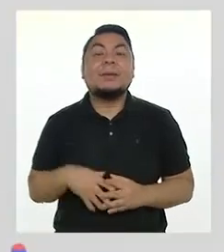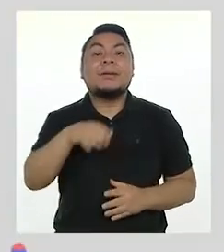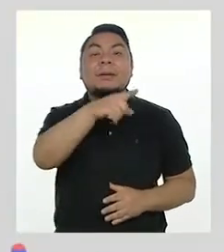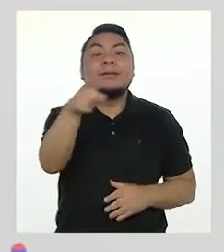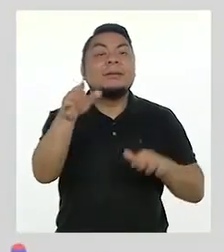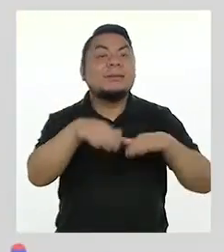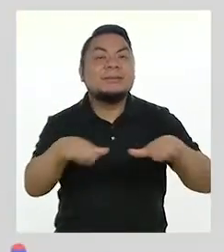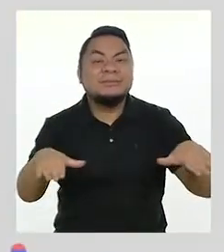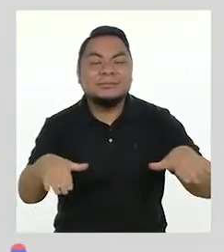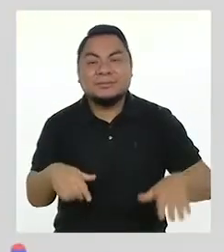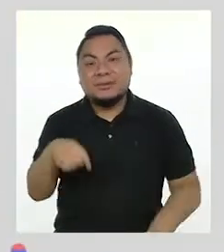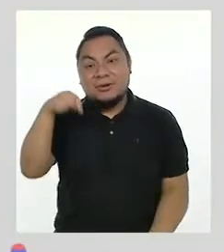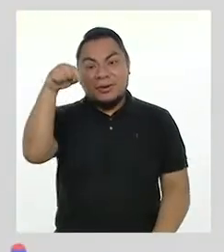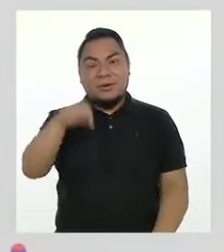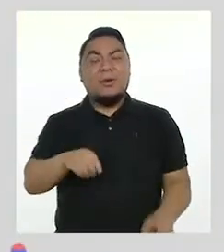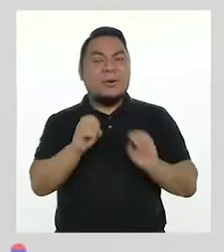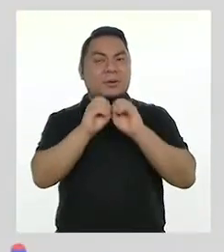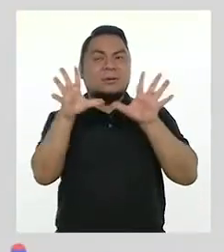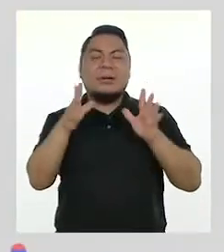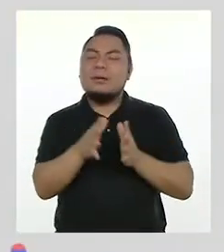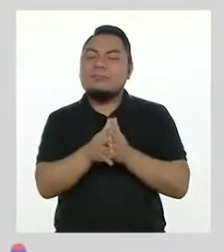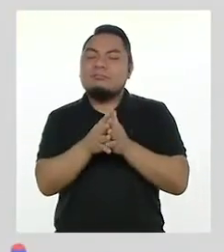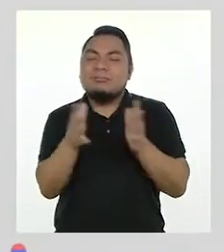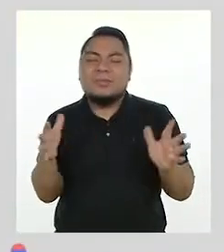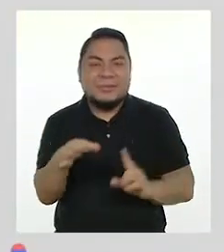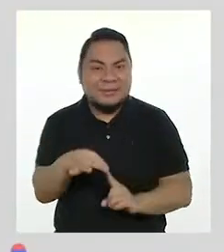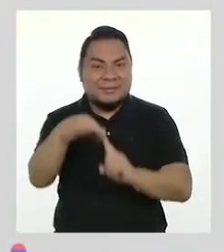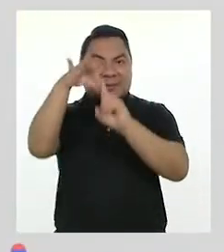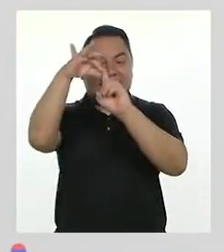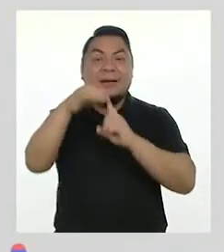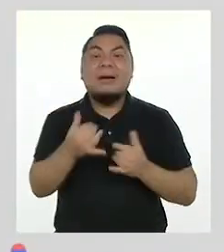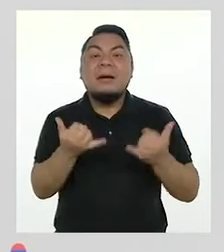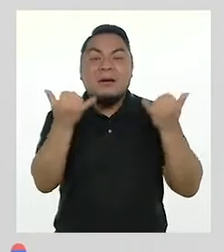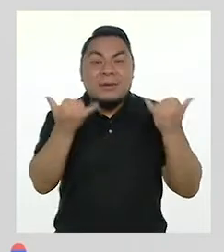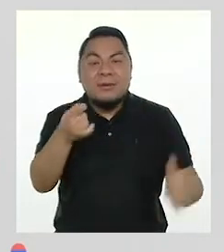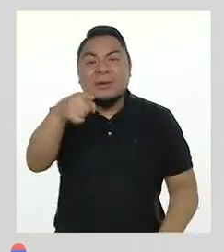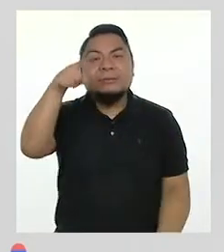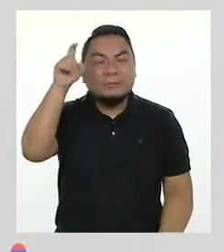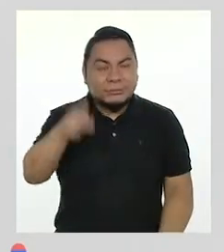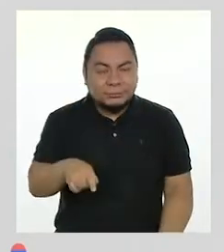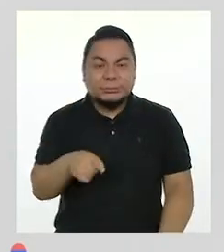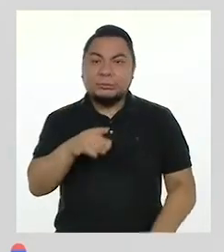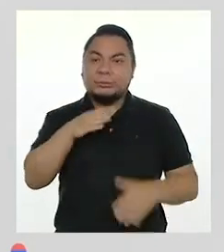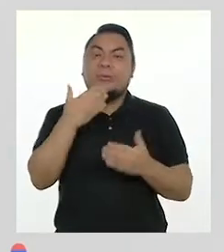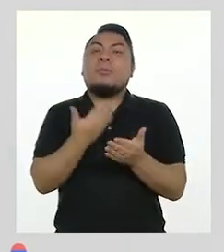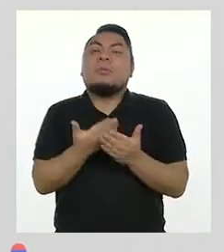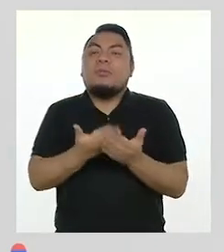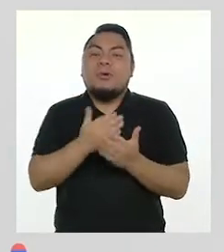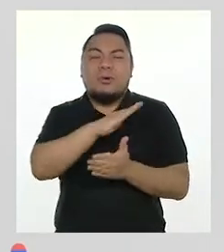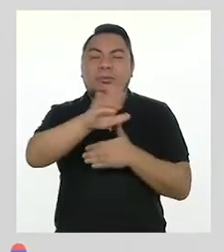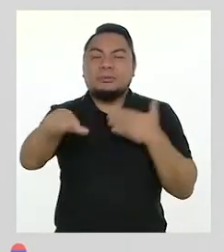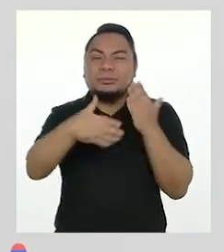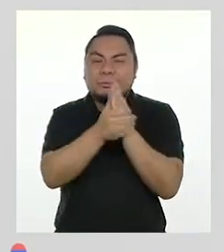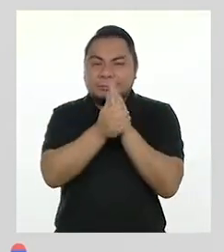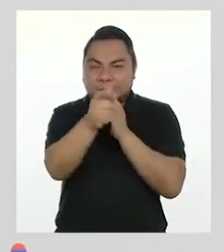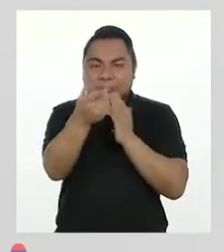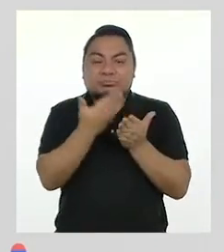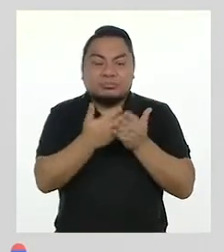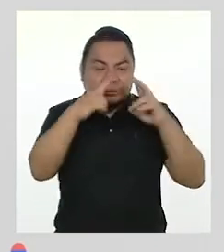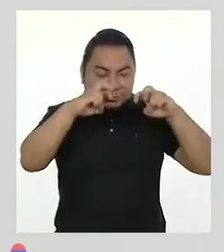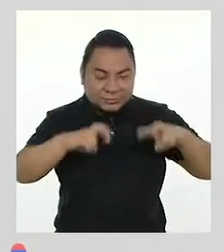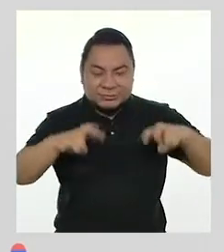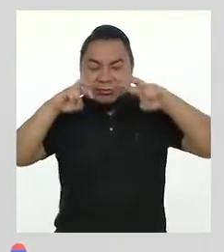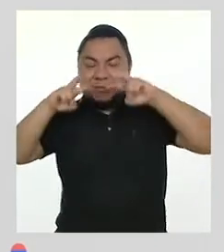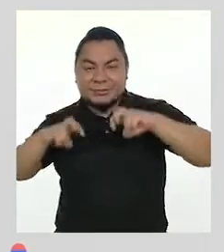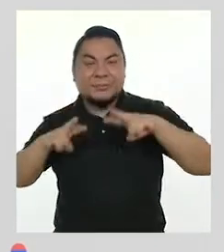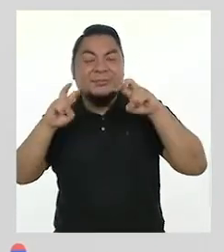Niñas y niños, hoy es un día muy especial. Hoy deberán poner a prueba todas sus habilidades de investigadores para